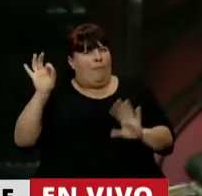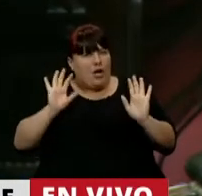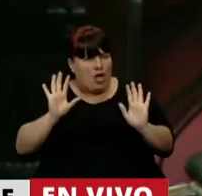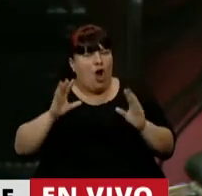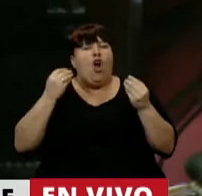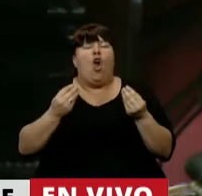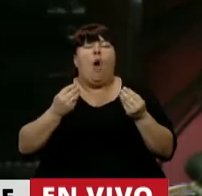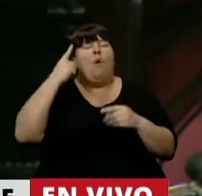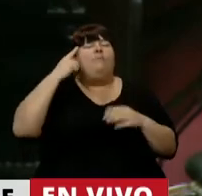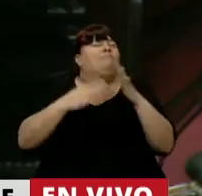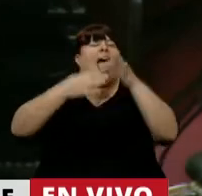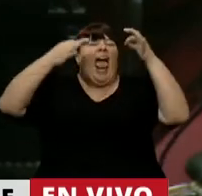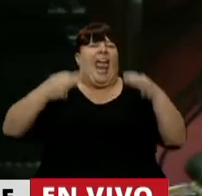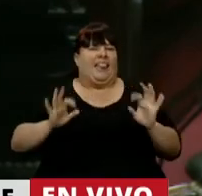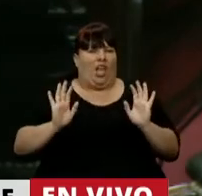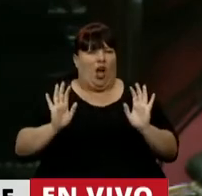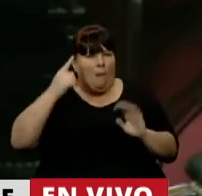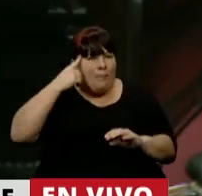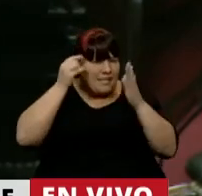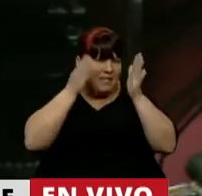lo hacemos desde un principio ético,